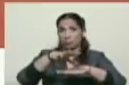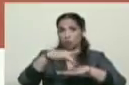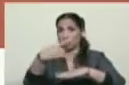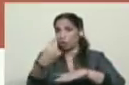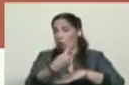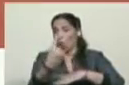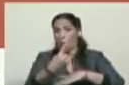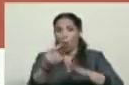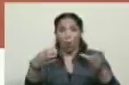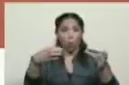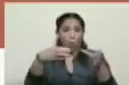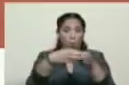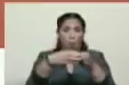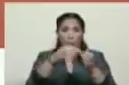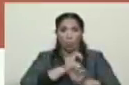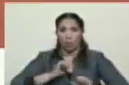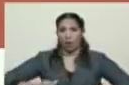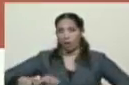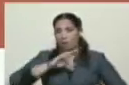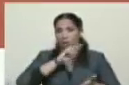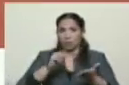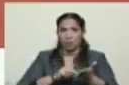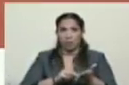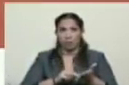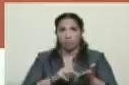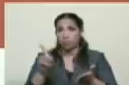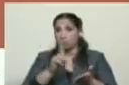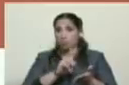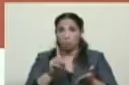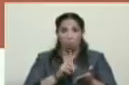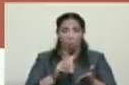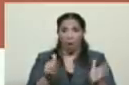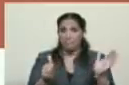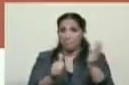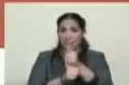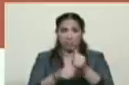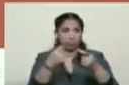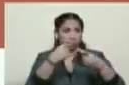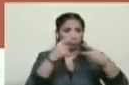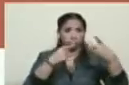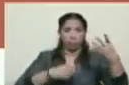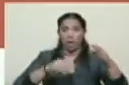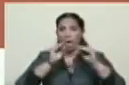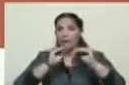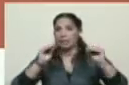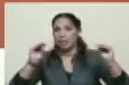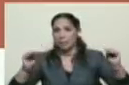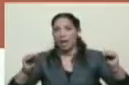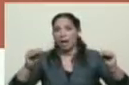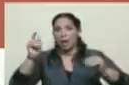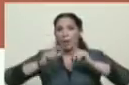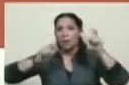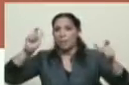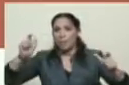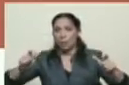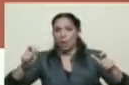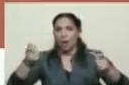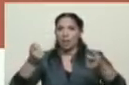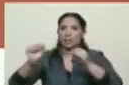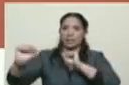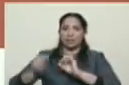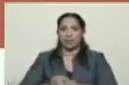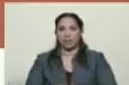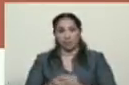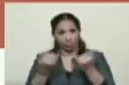pequeños grupos de guardias nacionales, no aparecieron los llamados civiles de la resistencia, que ya